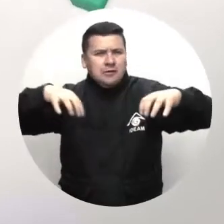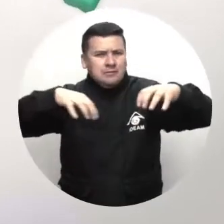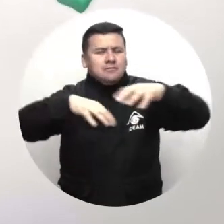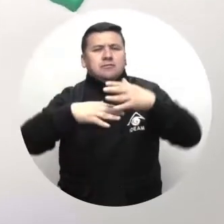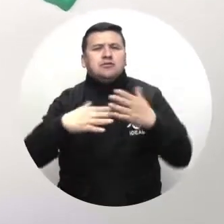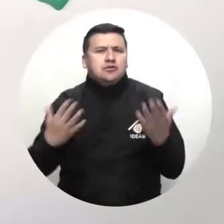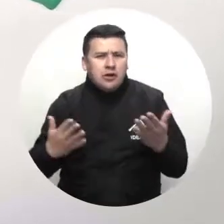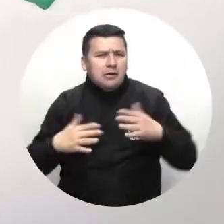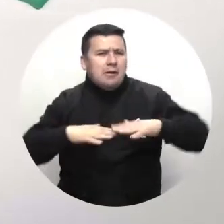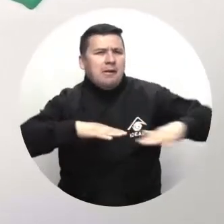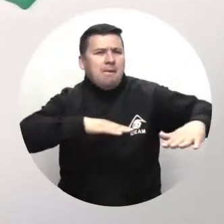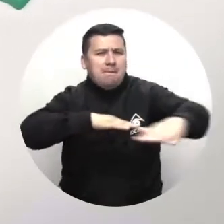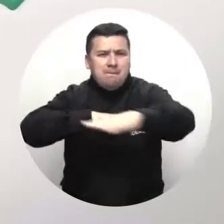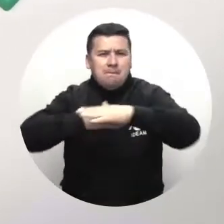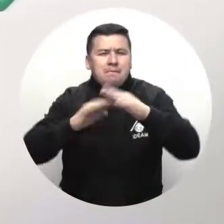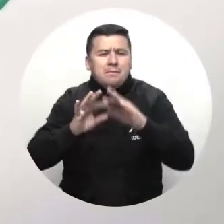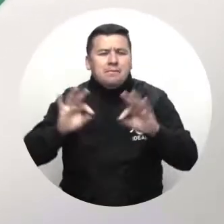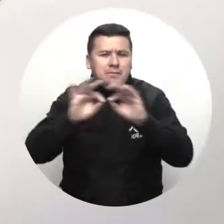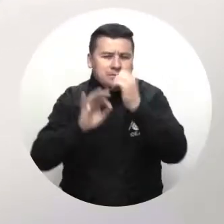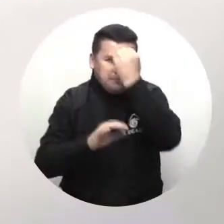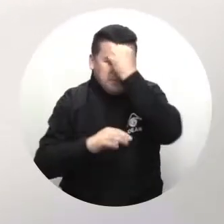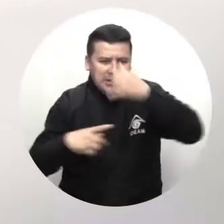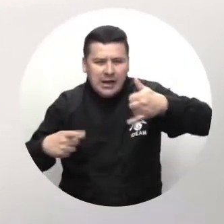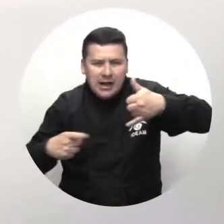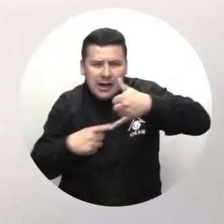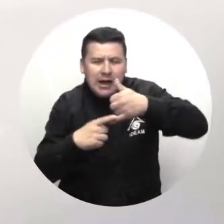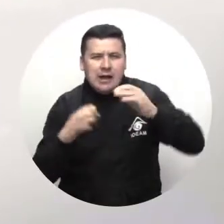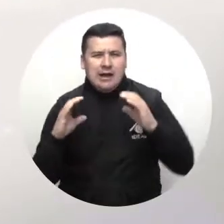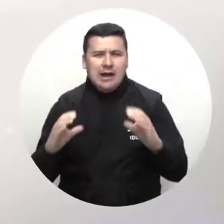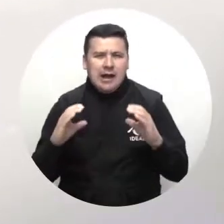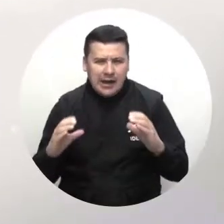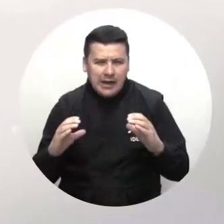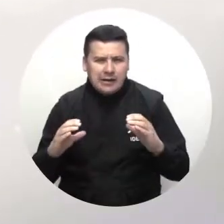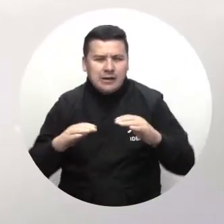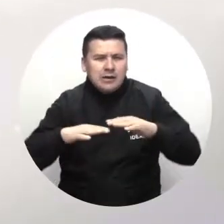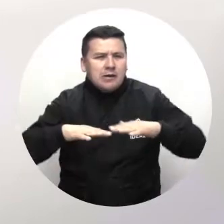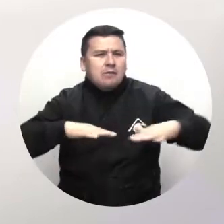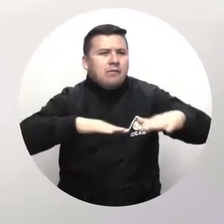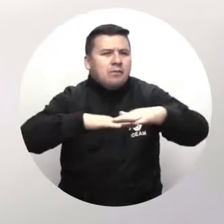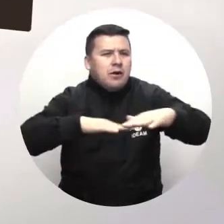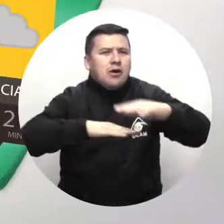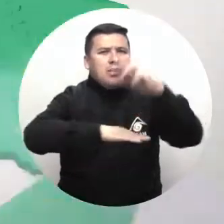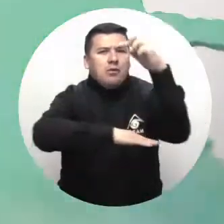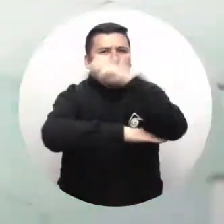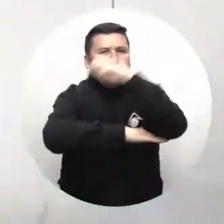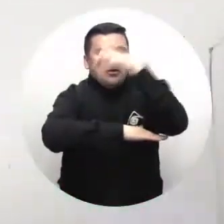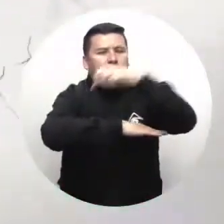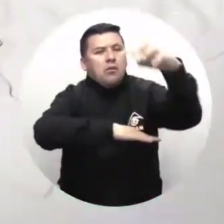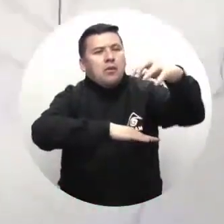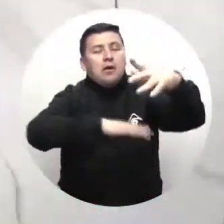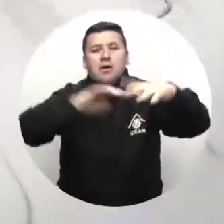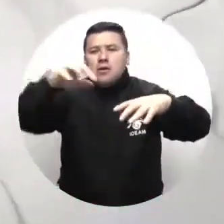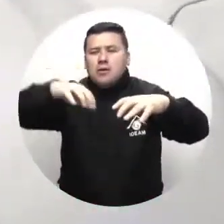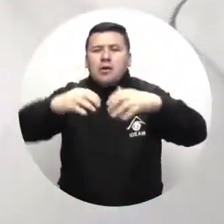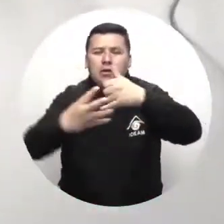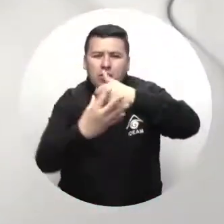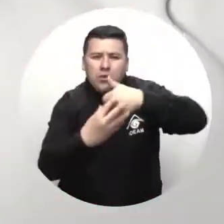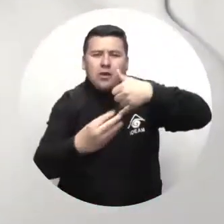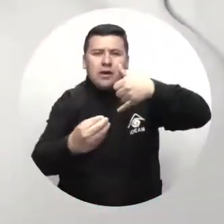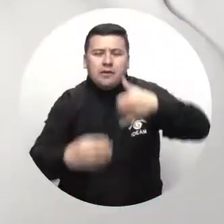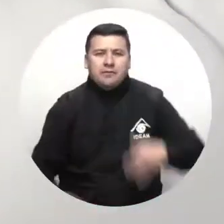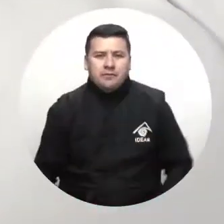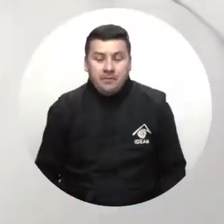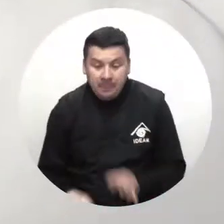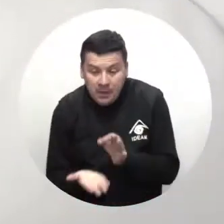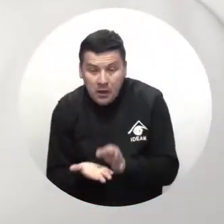con lluvias en amplios sectores de la región. Las más intensas en Amazonas, Caquetá, zonas sectorizadas del Putumayo y al oriente del